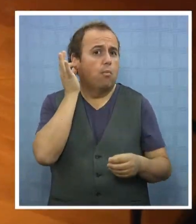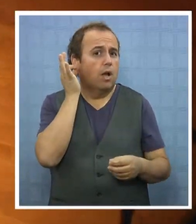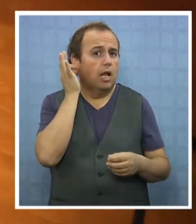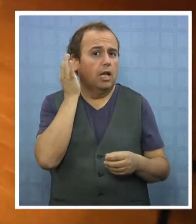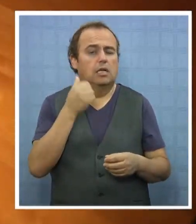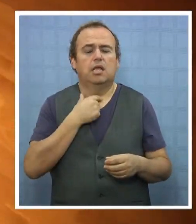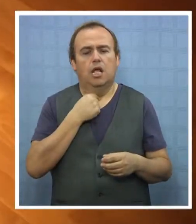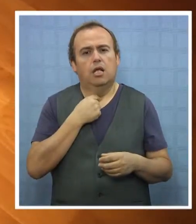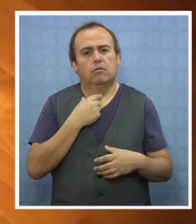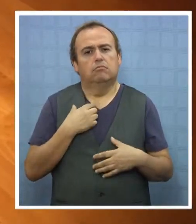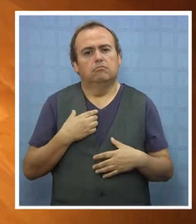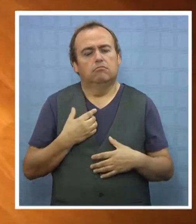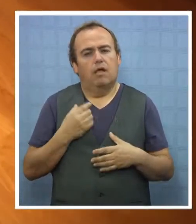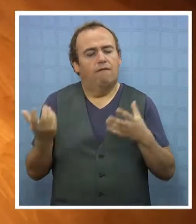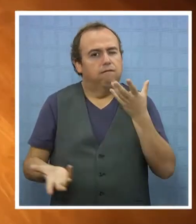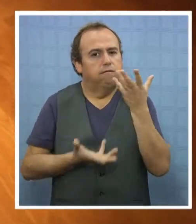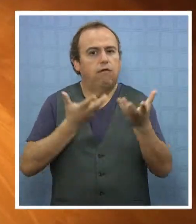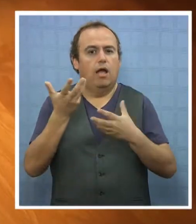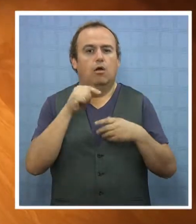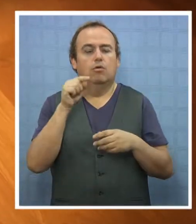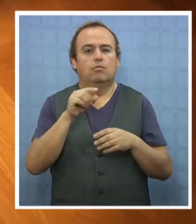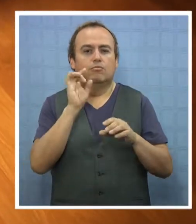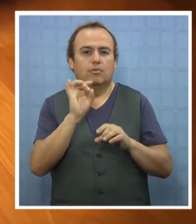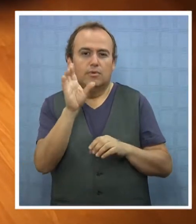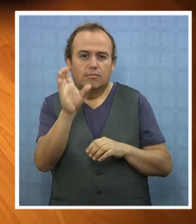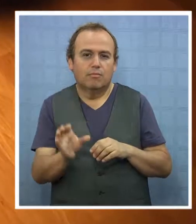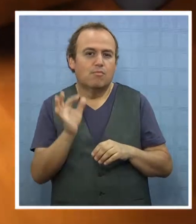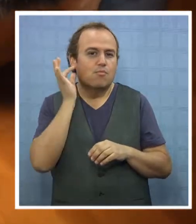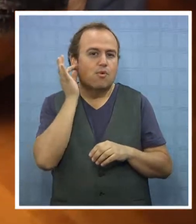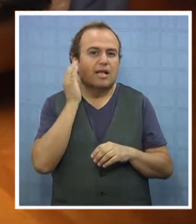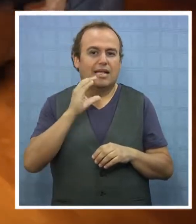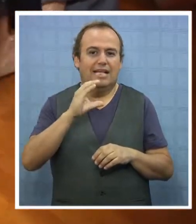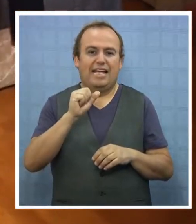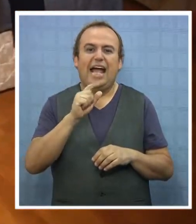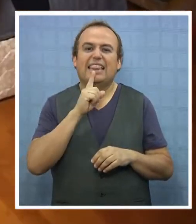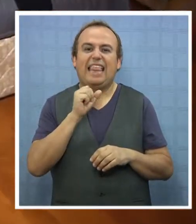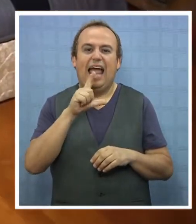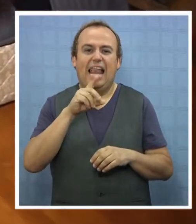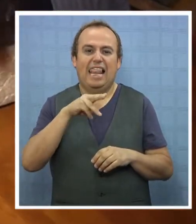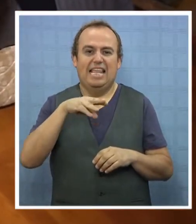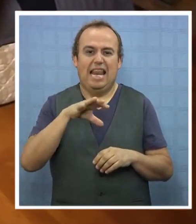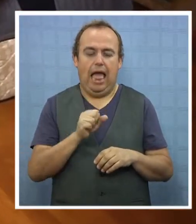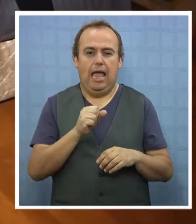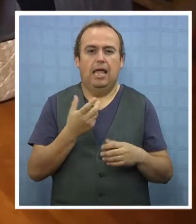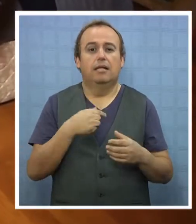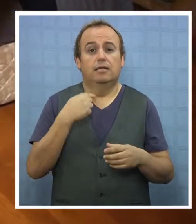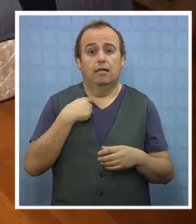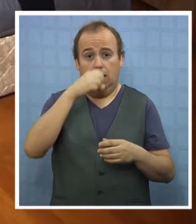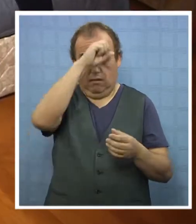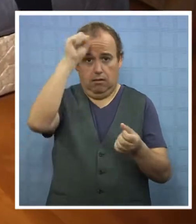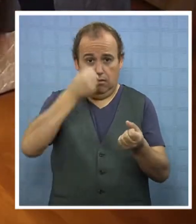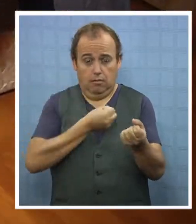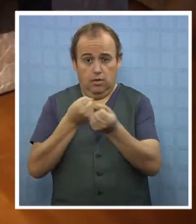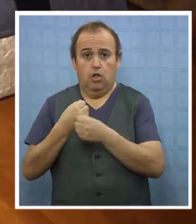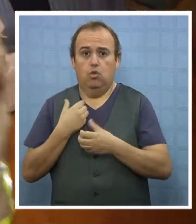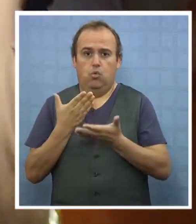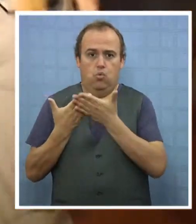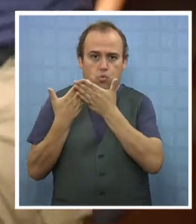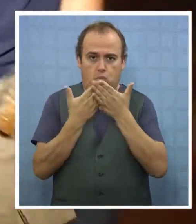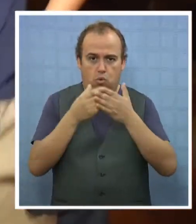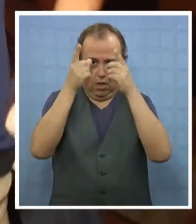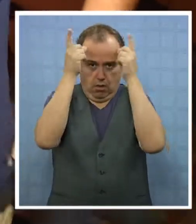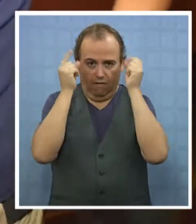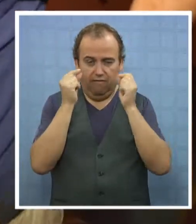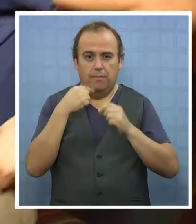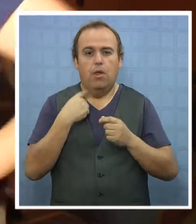que se arriesgan ante el fuego, como es el caso de Catalina Figueroa. Bueno, yo además de ser bombera, estudio enfermería en